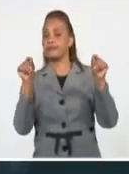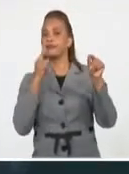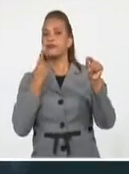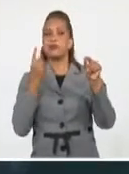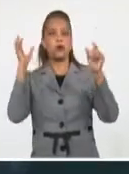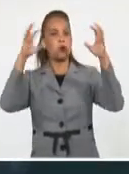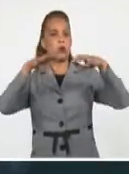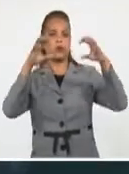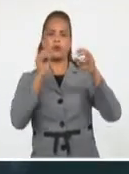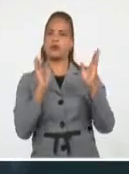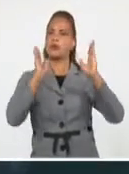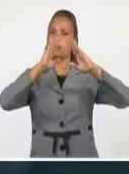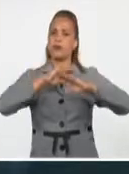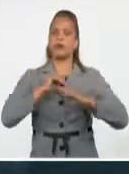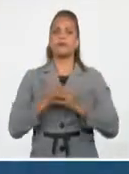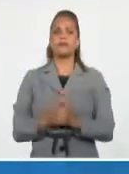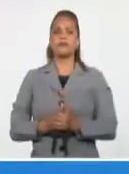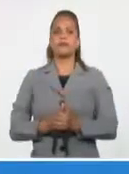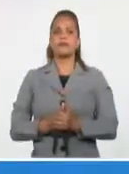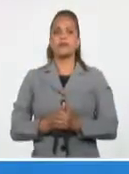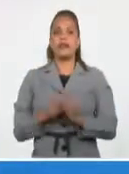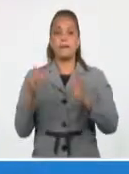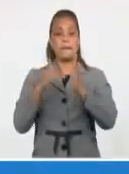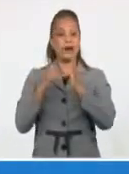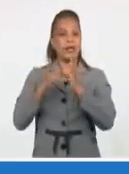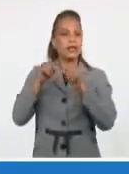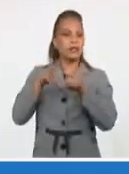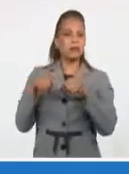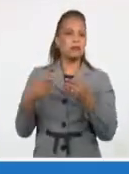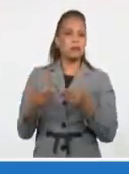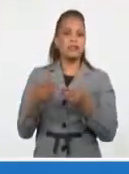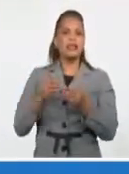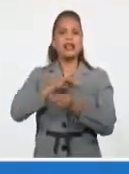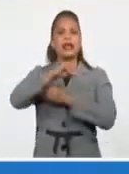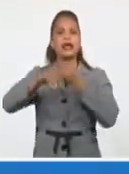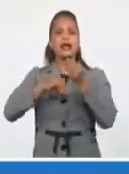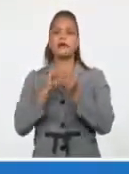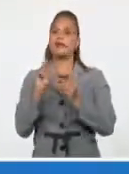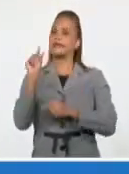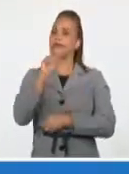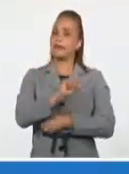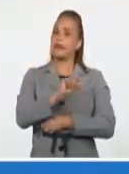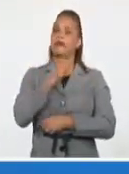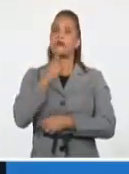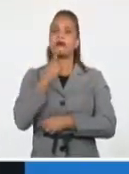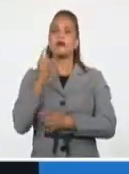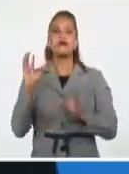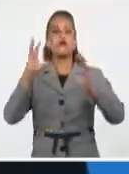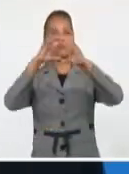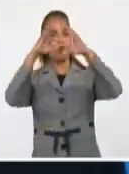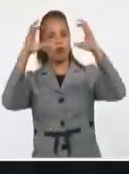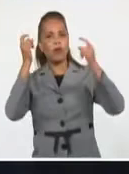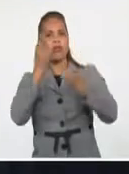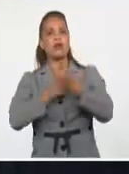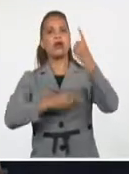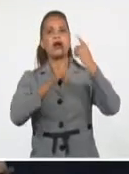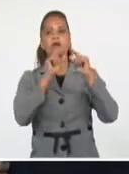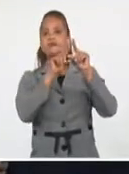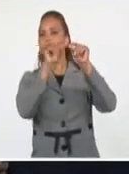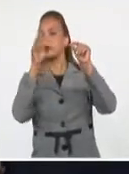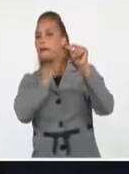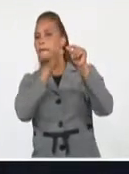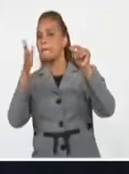precipitaciones. El pronóstico del tiempo para la tarde de hoy, con muy poca variación, estará parcialmente nublado en gran parte del país con baja